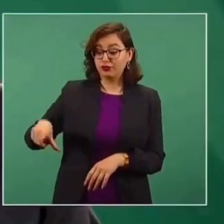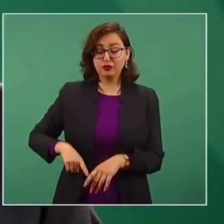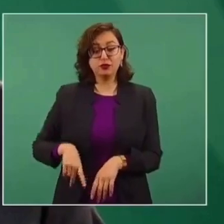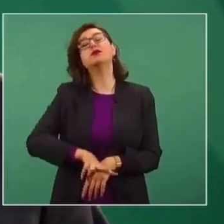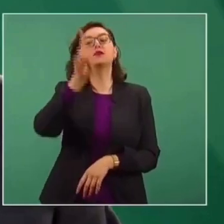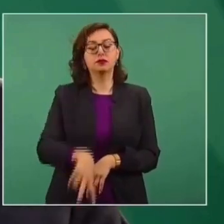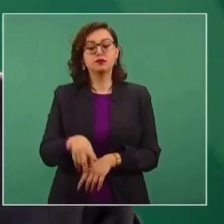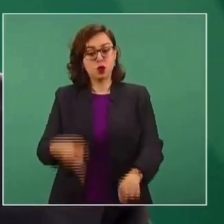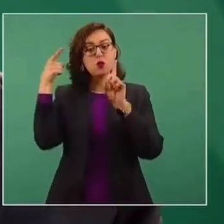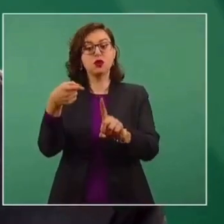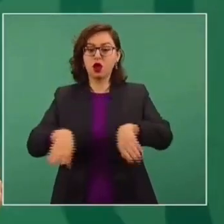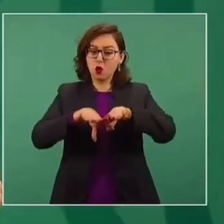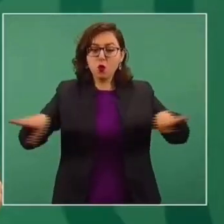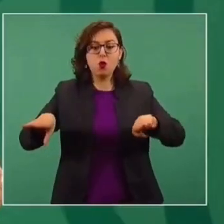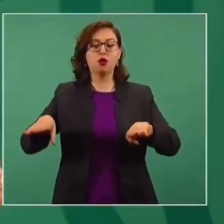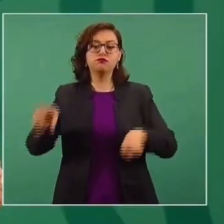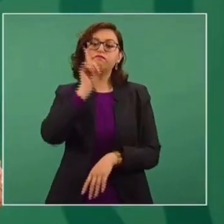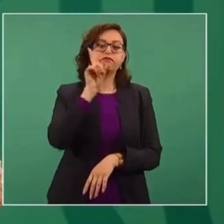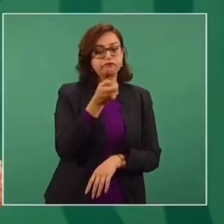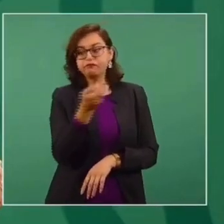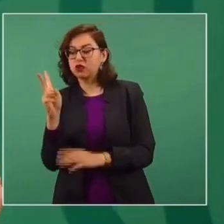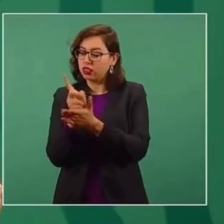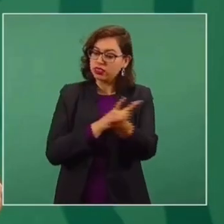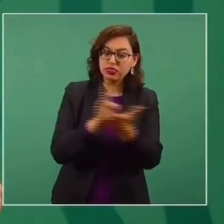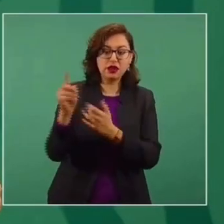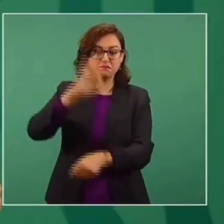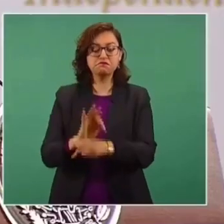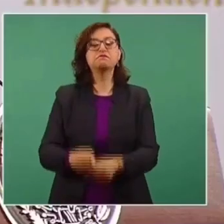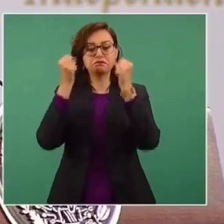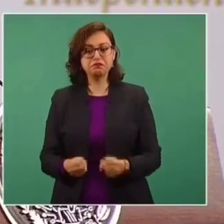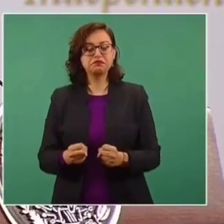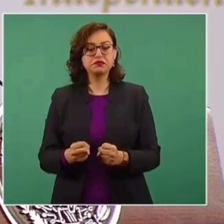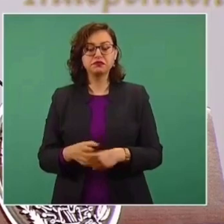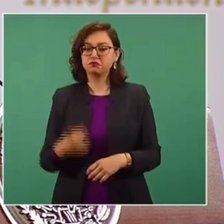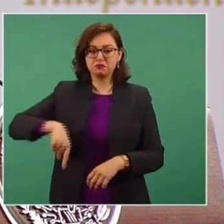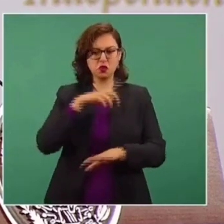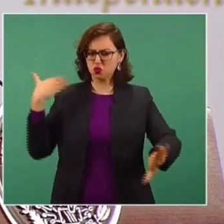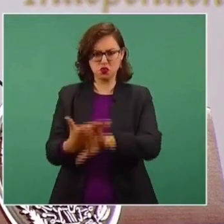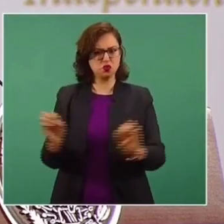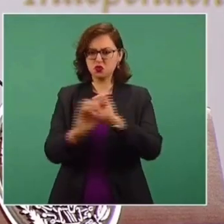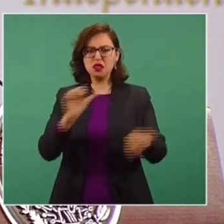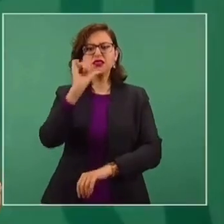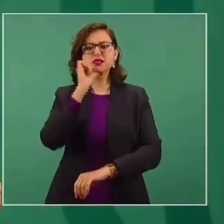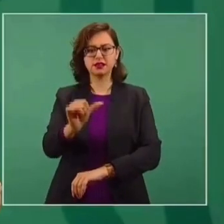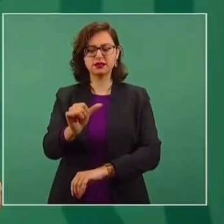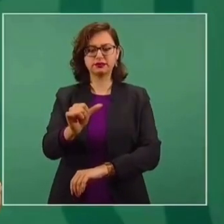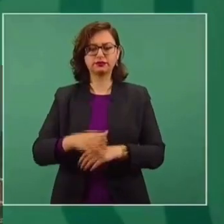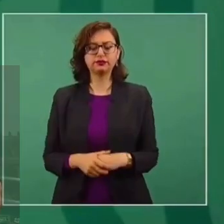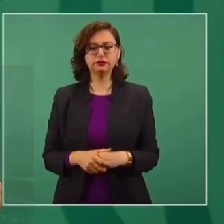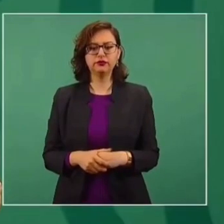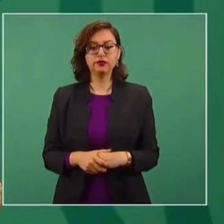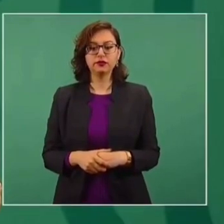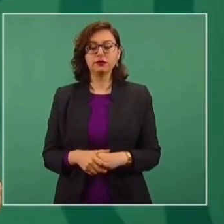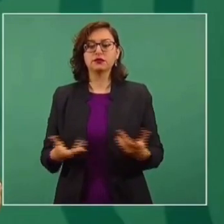las mujeres, a favor de que se garanticen sus derechos, de todas las mujeres de México. No estamos en contra de las